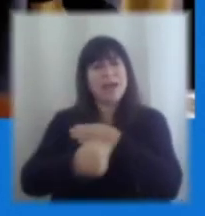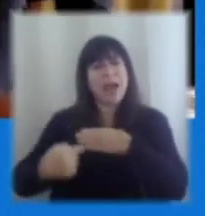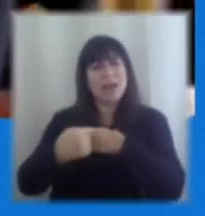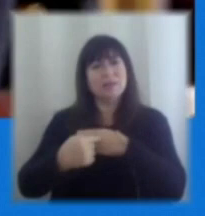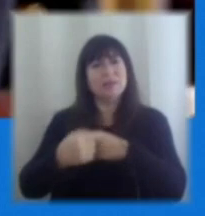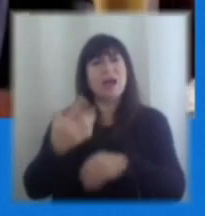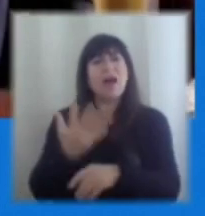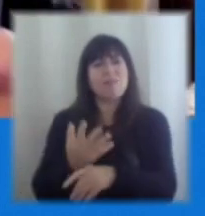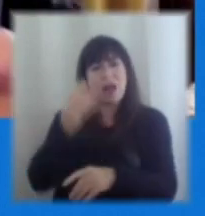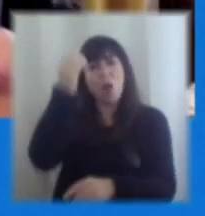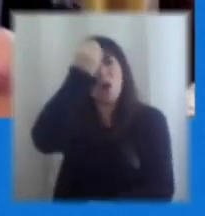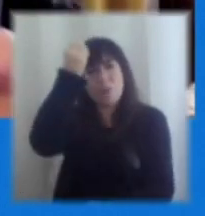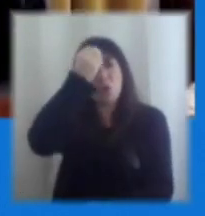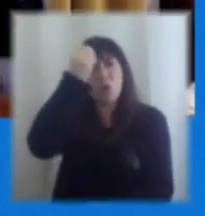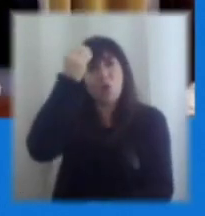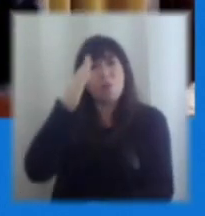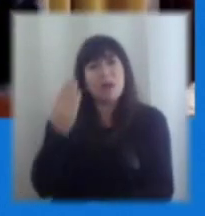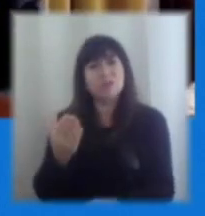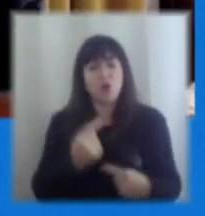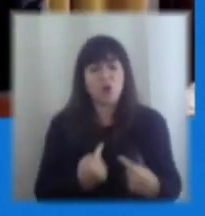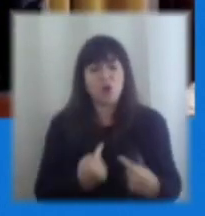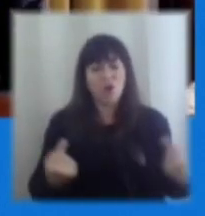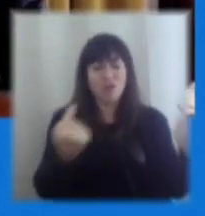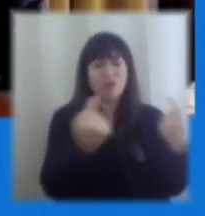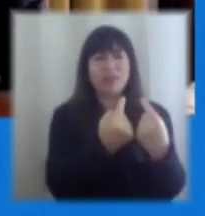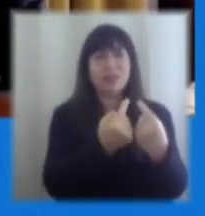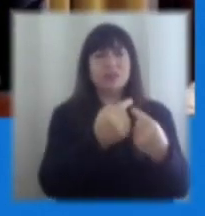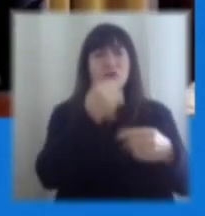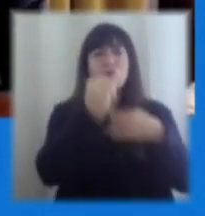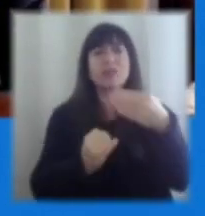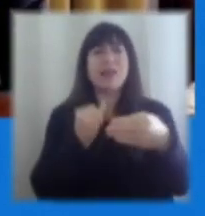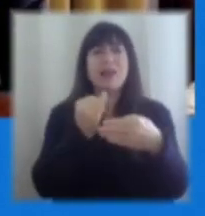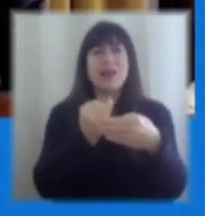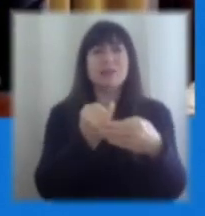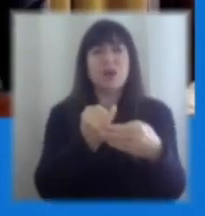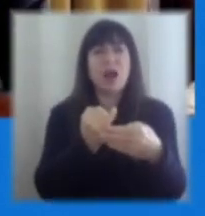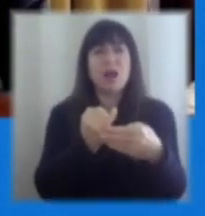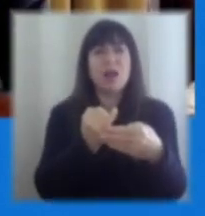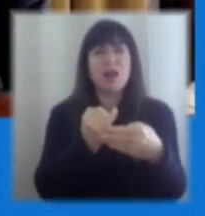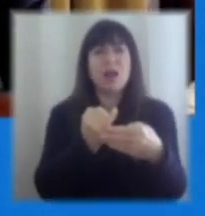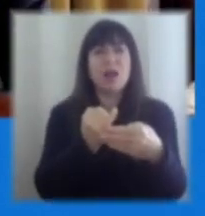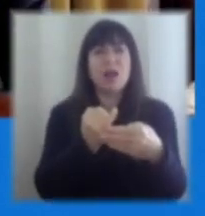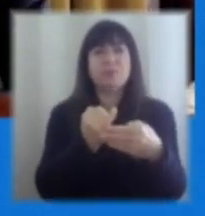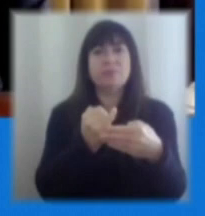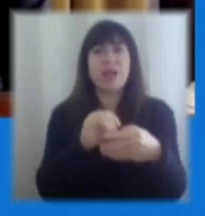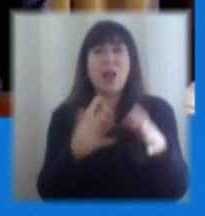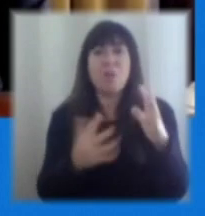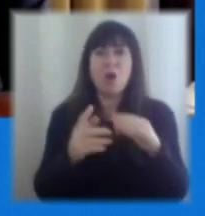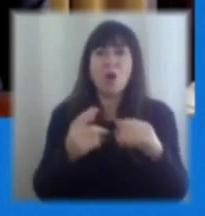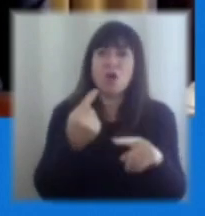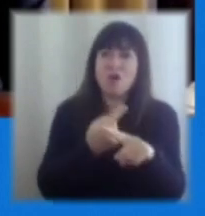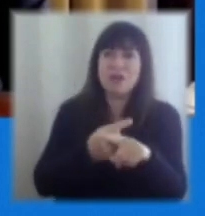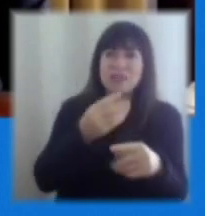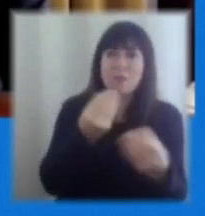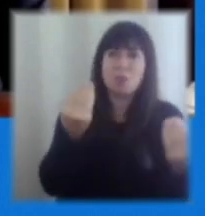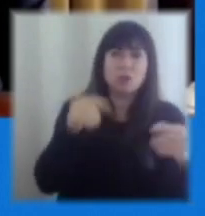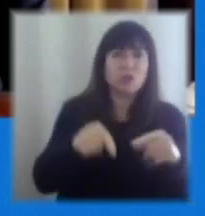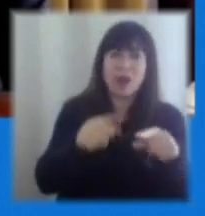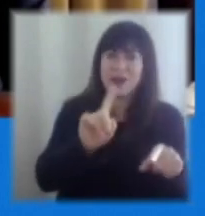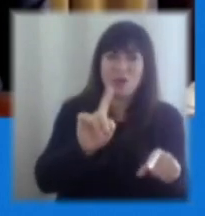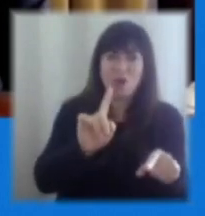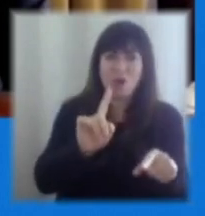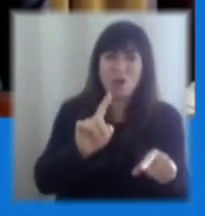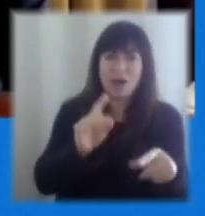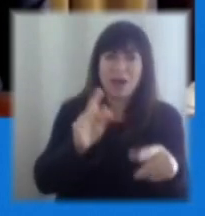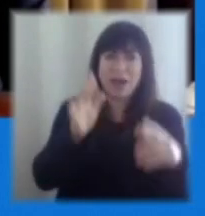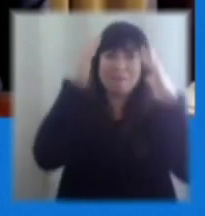una cierta preocupación del contexto internacional, que quizás no lo debatimos mucho acá, más allá del impacto de la pandemia,